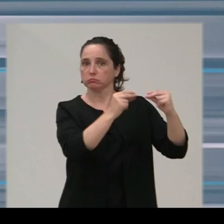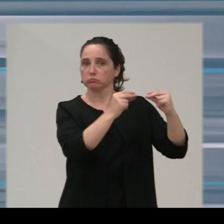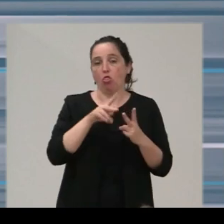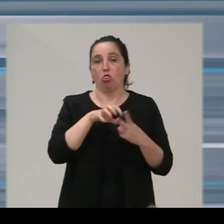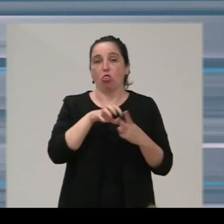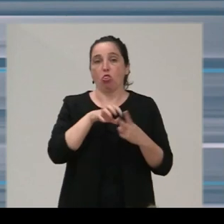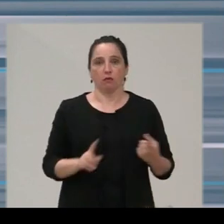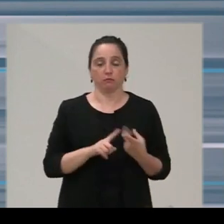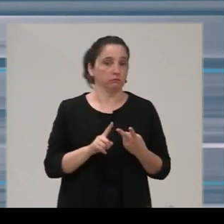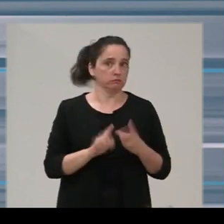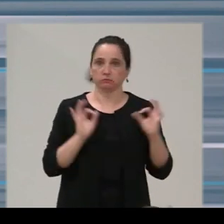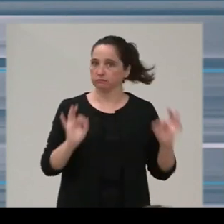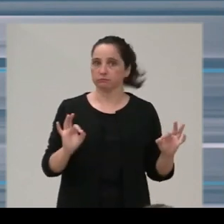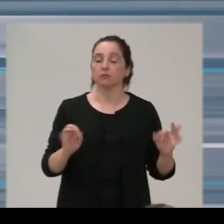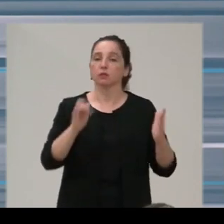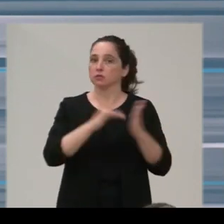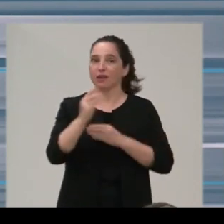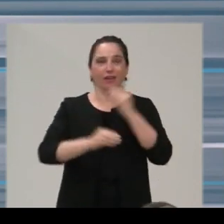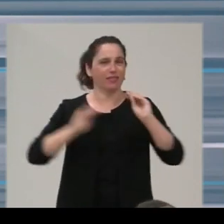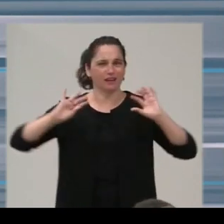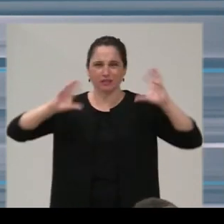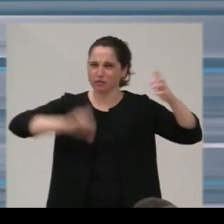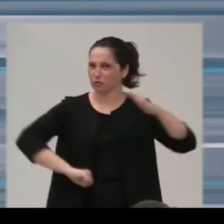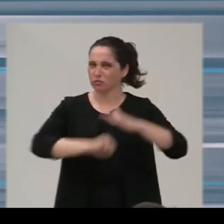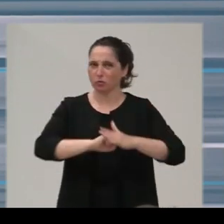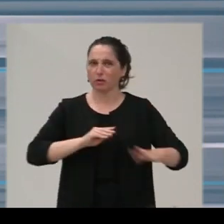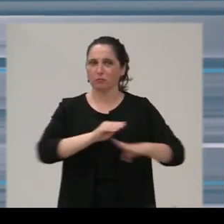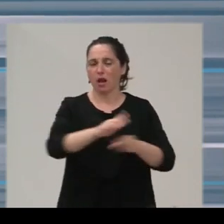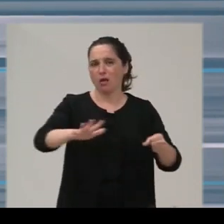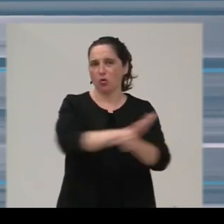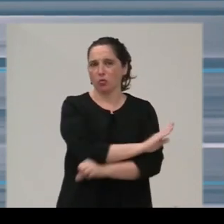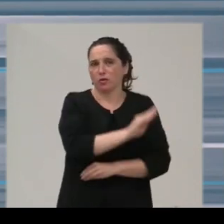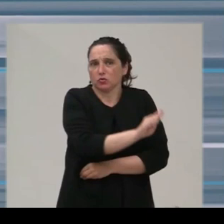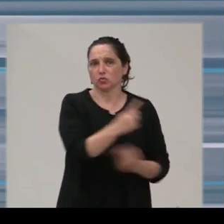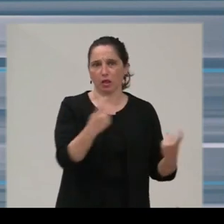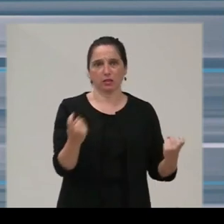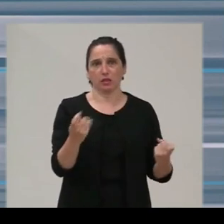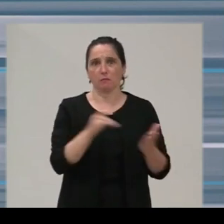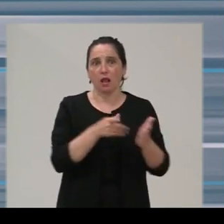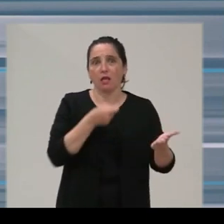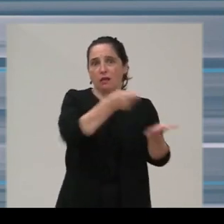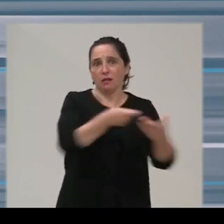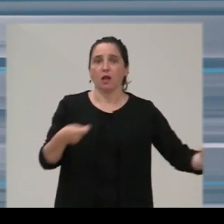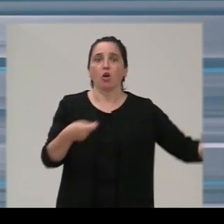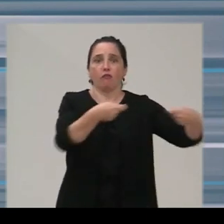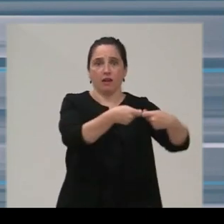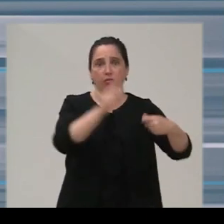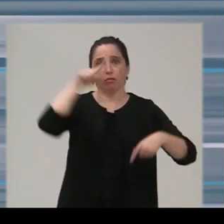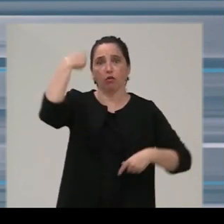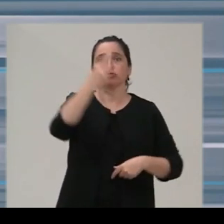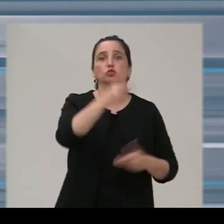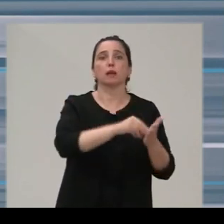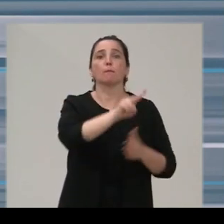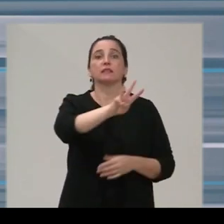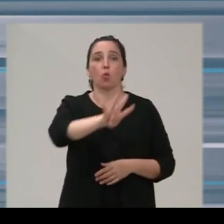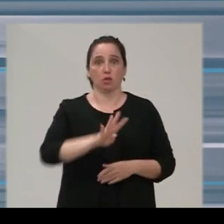Ya les anticipo que vamos a hacer el mayor esfuerzo posible para empezar a participar en la financiación del Centro el próximo año 2024,